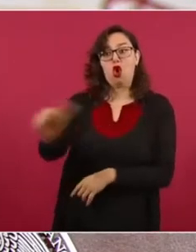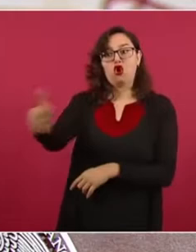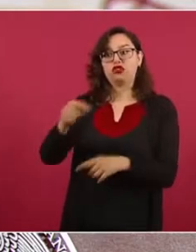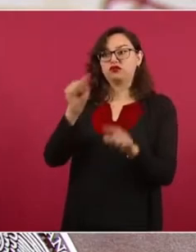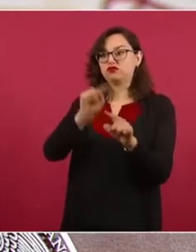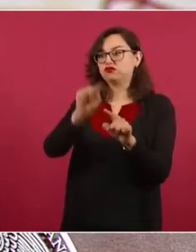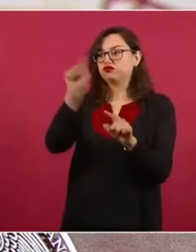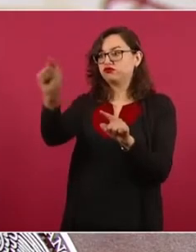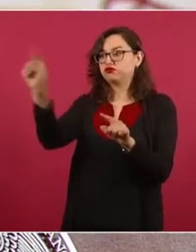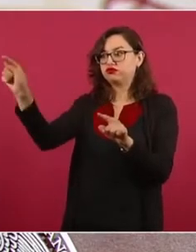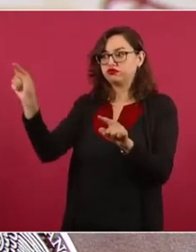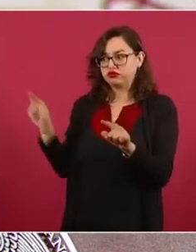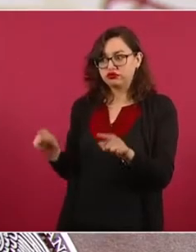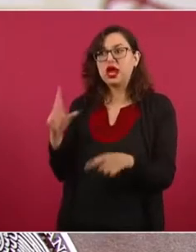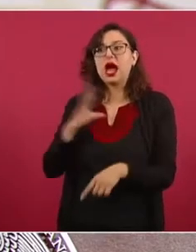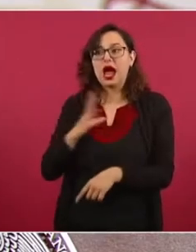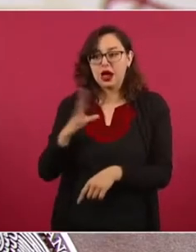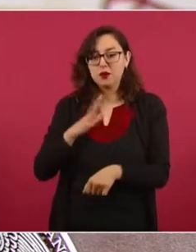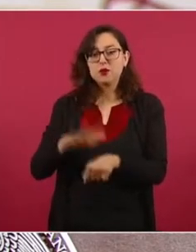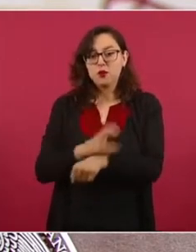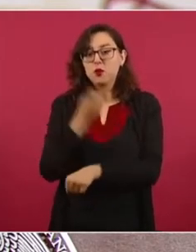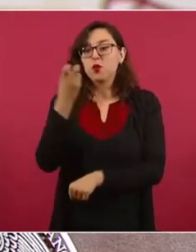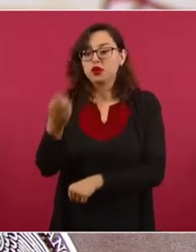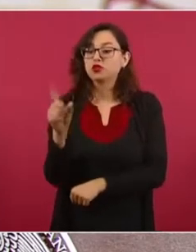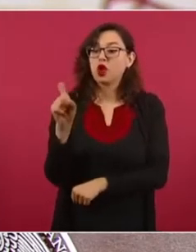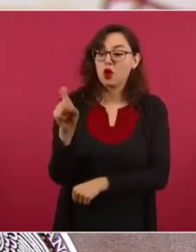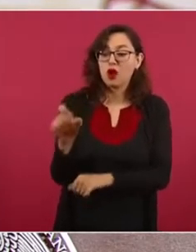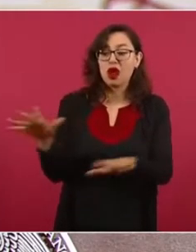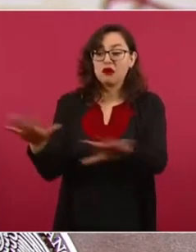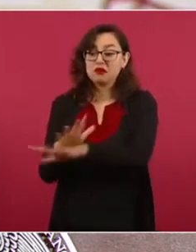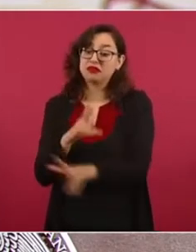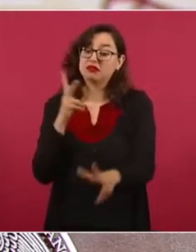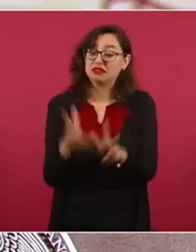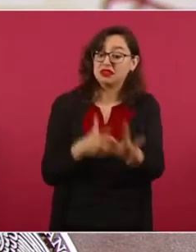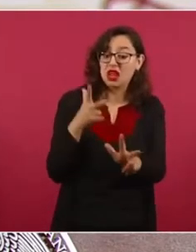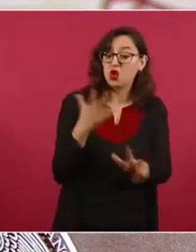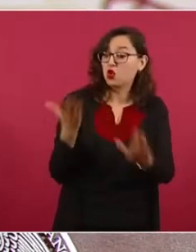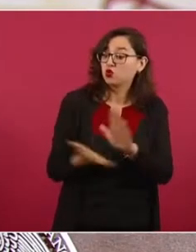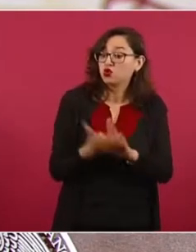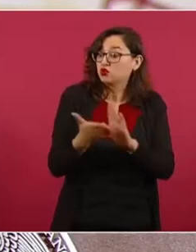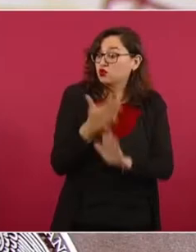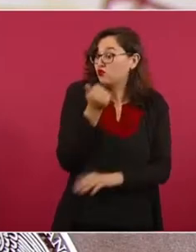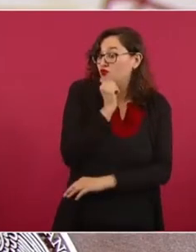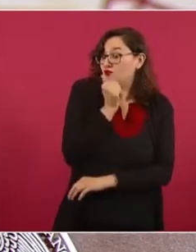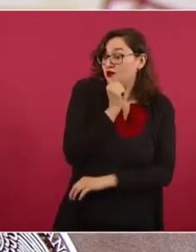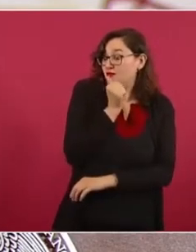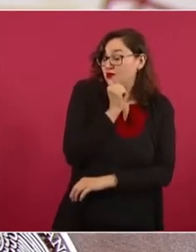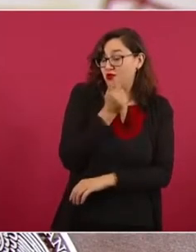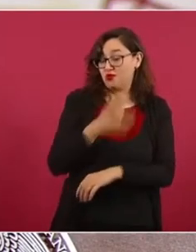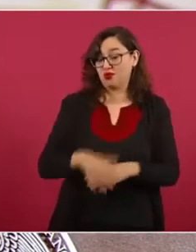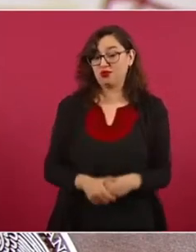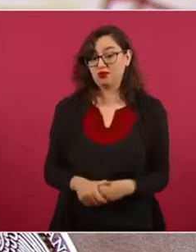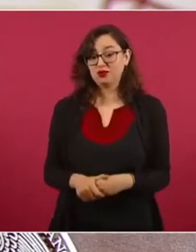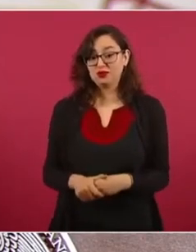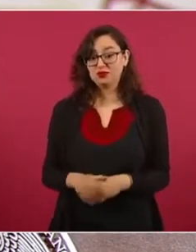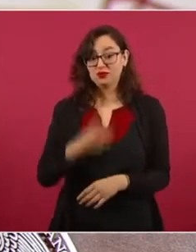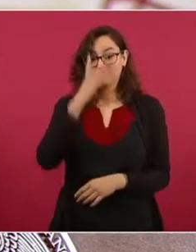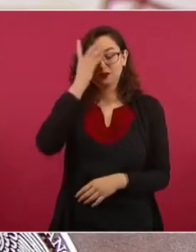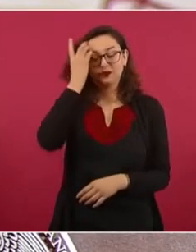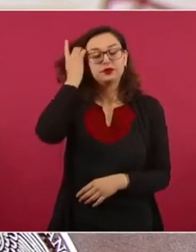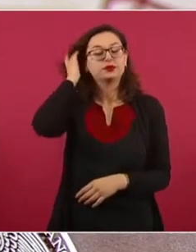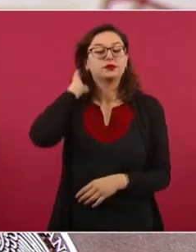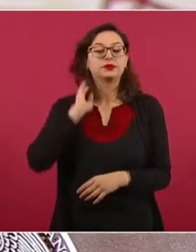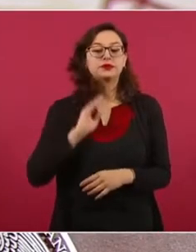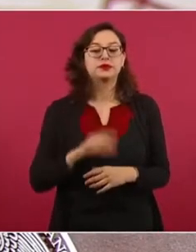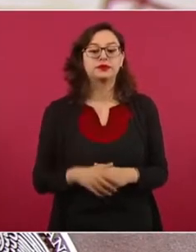Pero bueno, vamos a pasar a otro tema. Para difundir noticias falsas